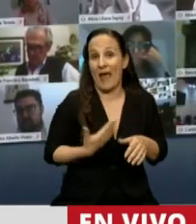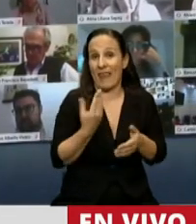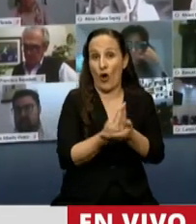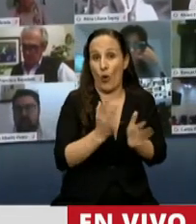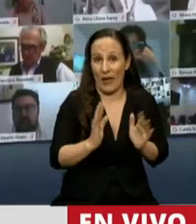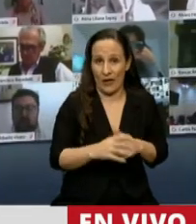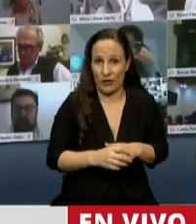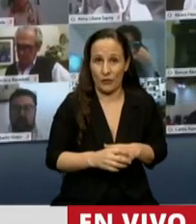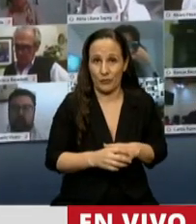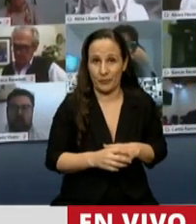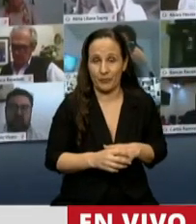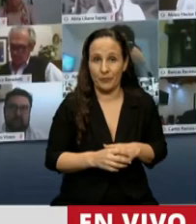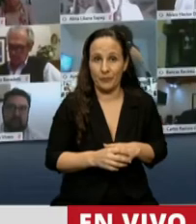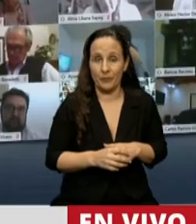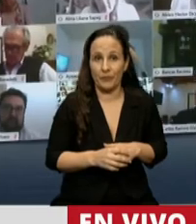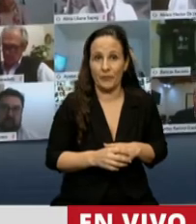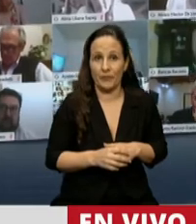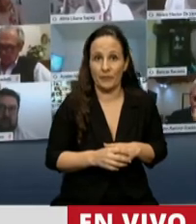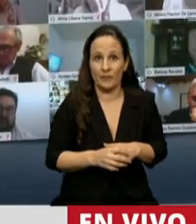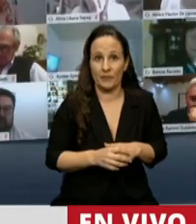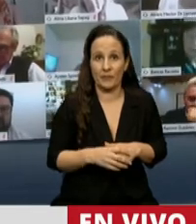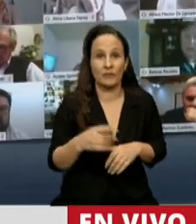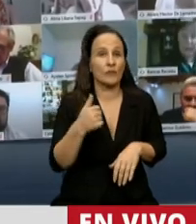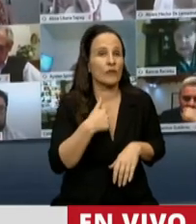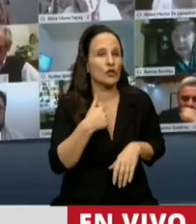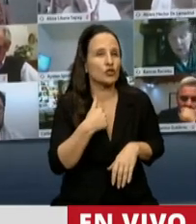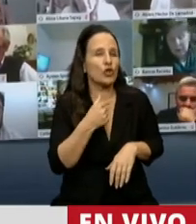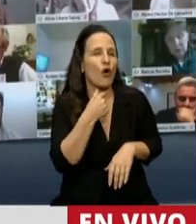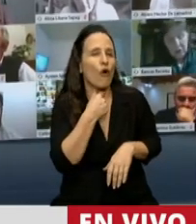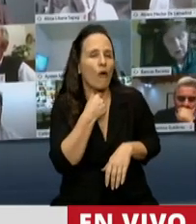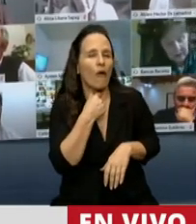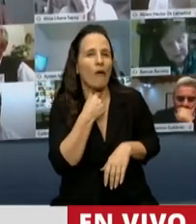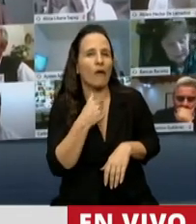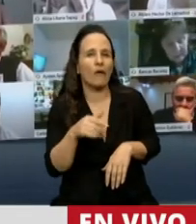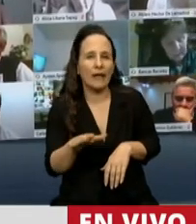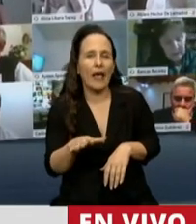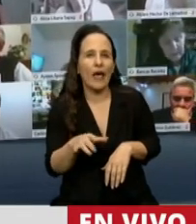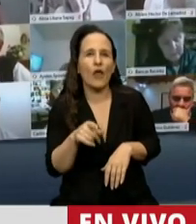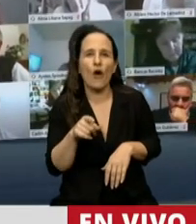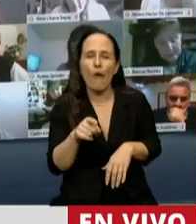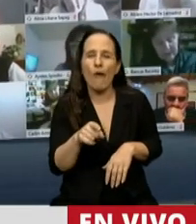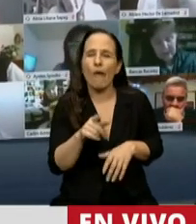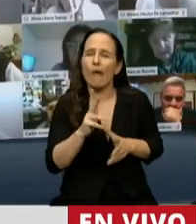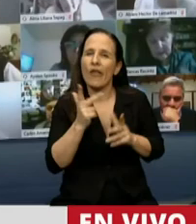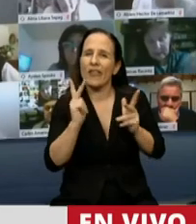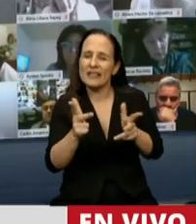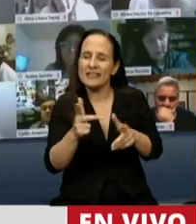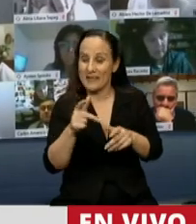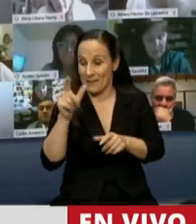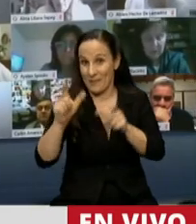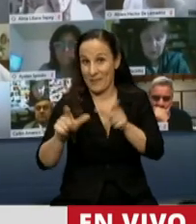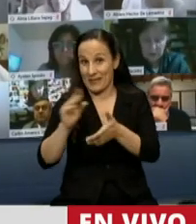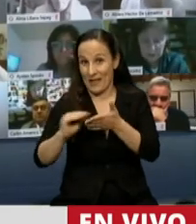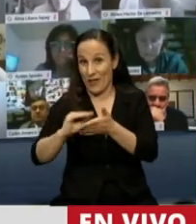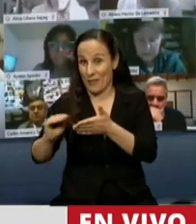Eso, por un lado. Y lo que yo quiero rescatar, más allá de lo que han manifestado quienes me antecedieron,